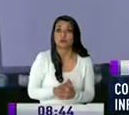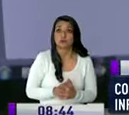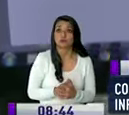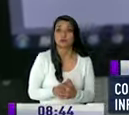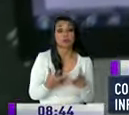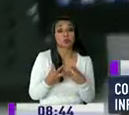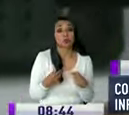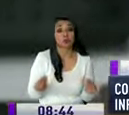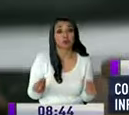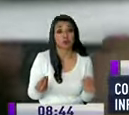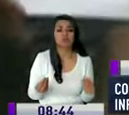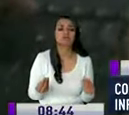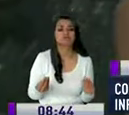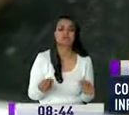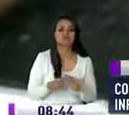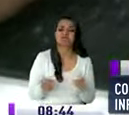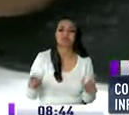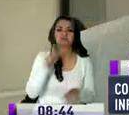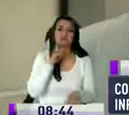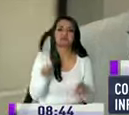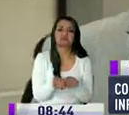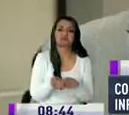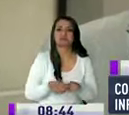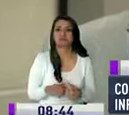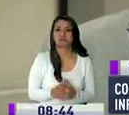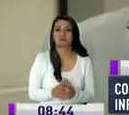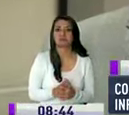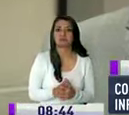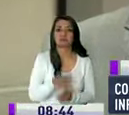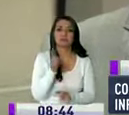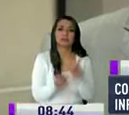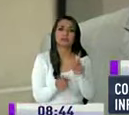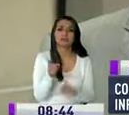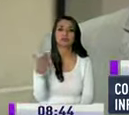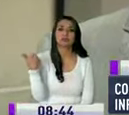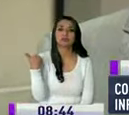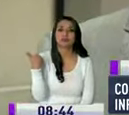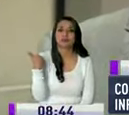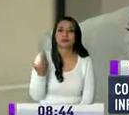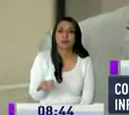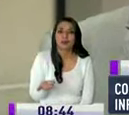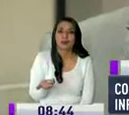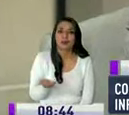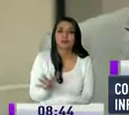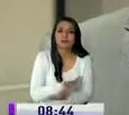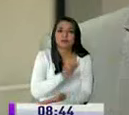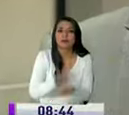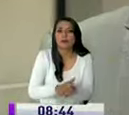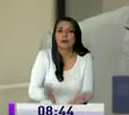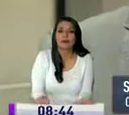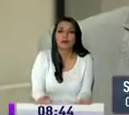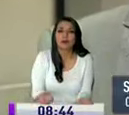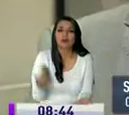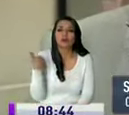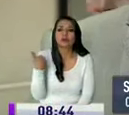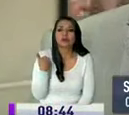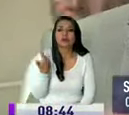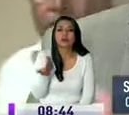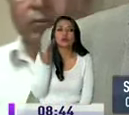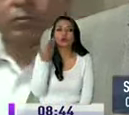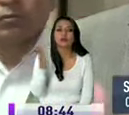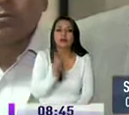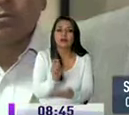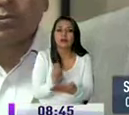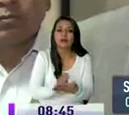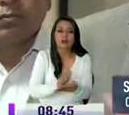que no sería satisfactoria indican los ediles hay personas que ni siquiera tienen la instrucción primaria es decir no tienen el conocimiento de lo que es